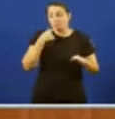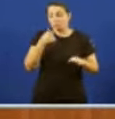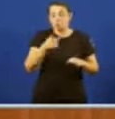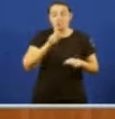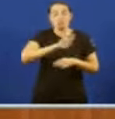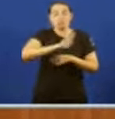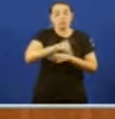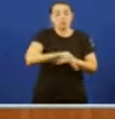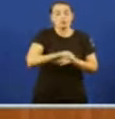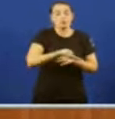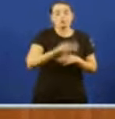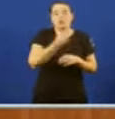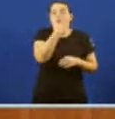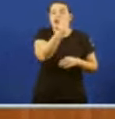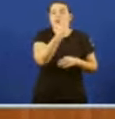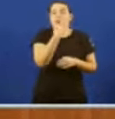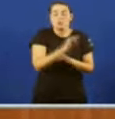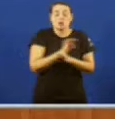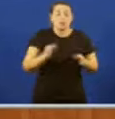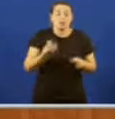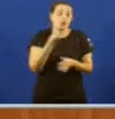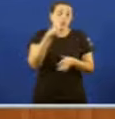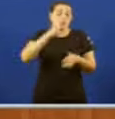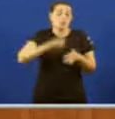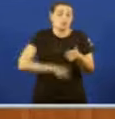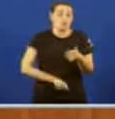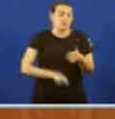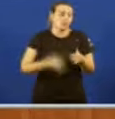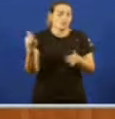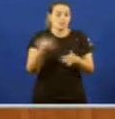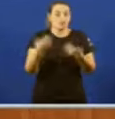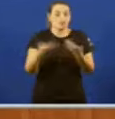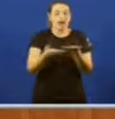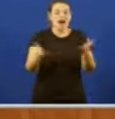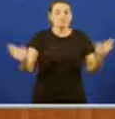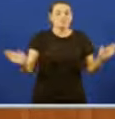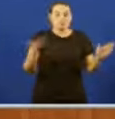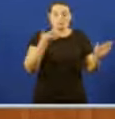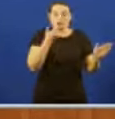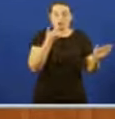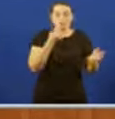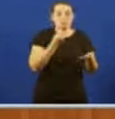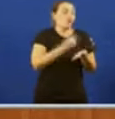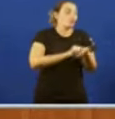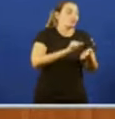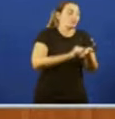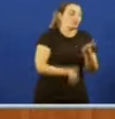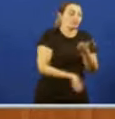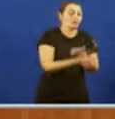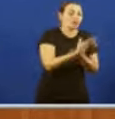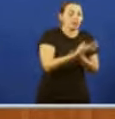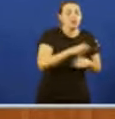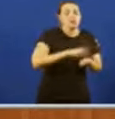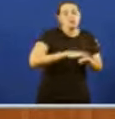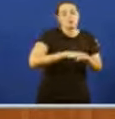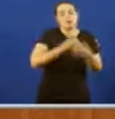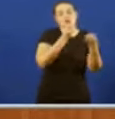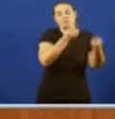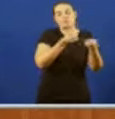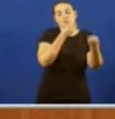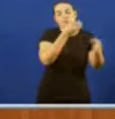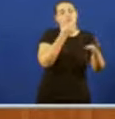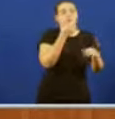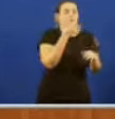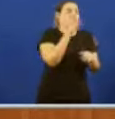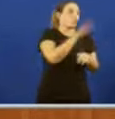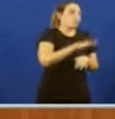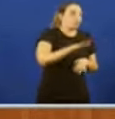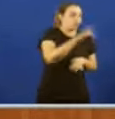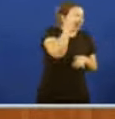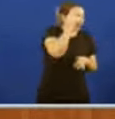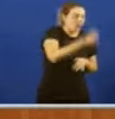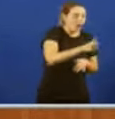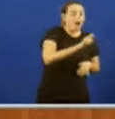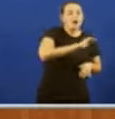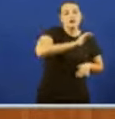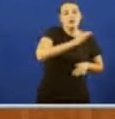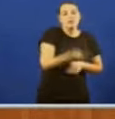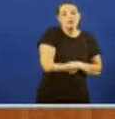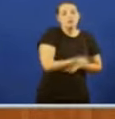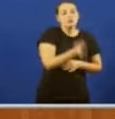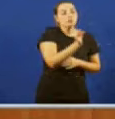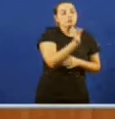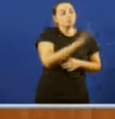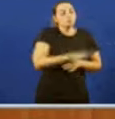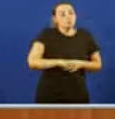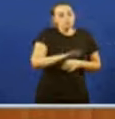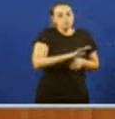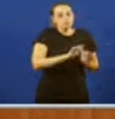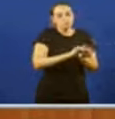Un mes Absolutamente escasos Deberían de abrirse Oficinas De información E atención En todos os concedidos Afectados Ou polo menos As cabecillas de comarca E non